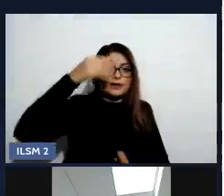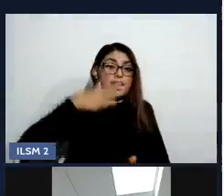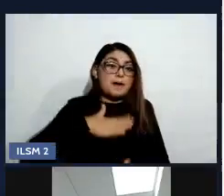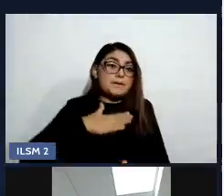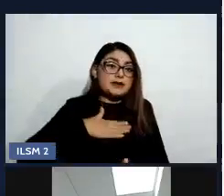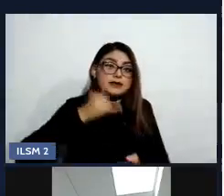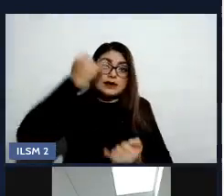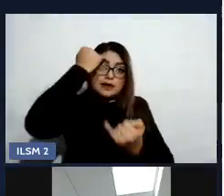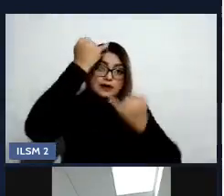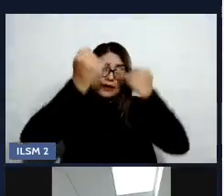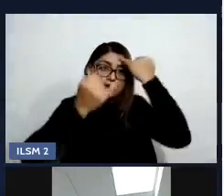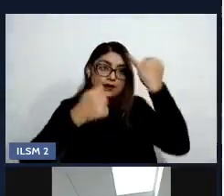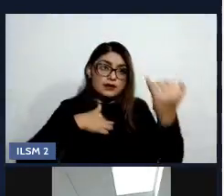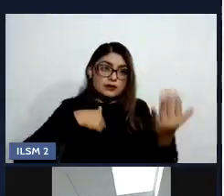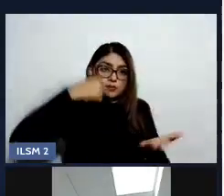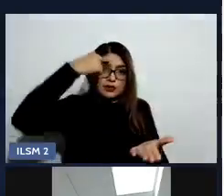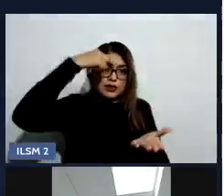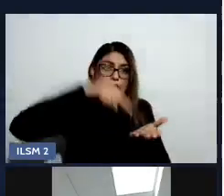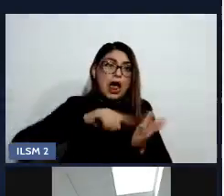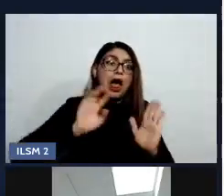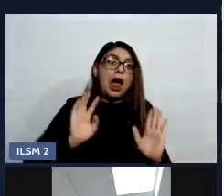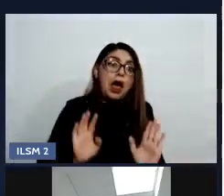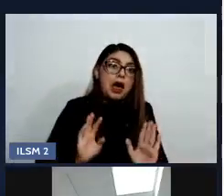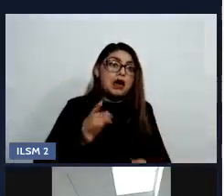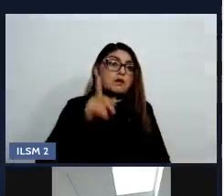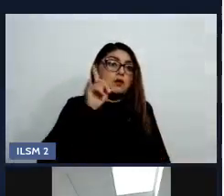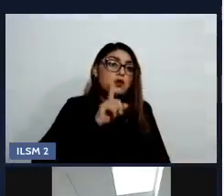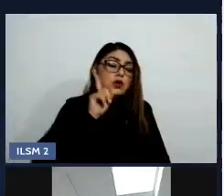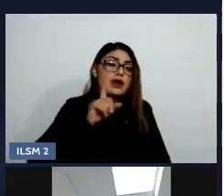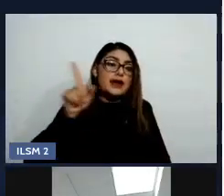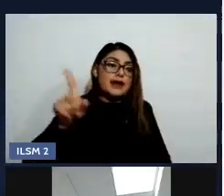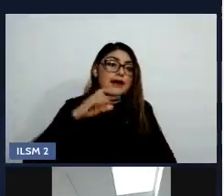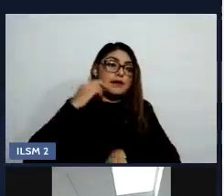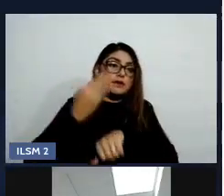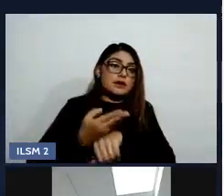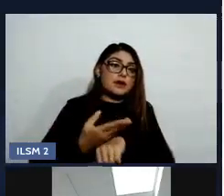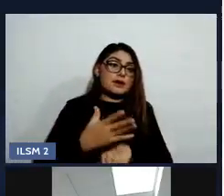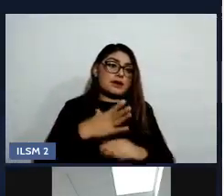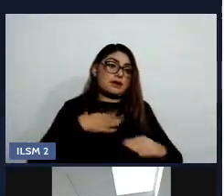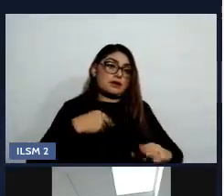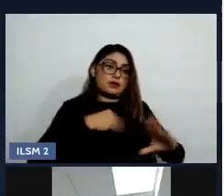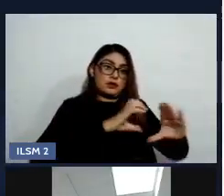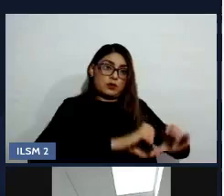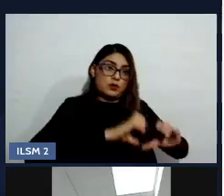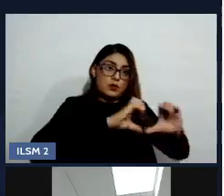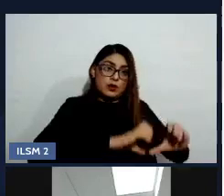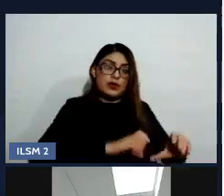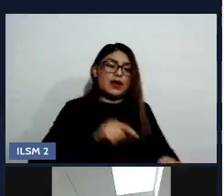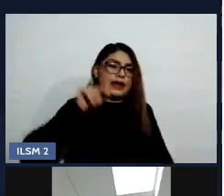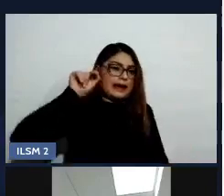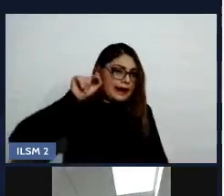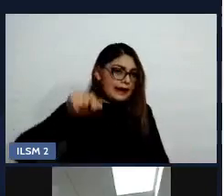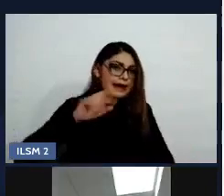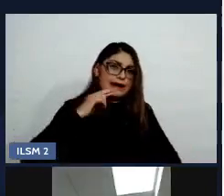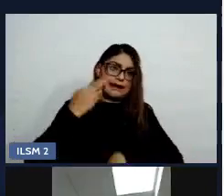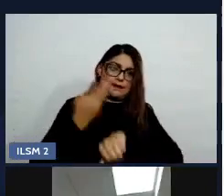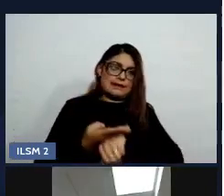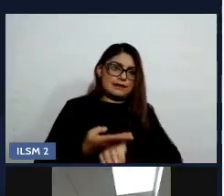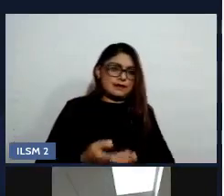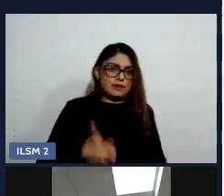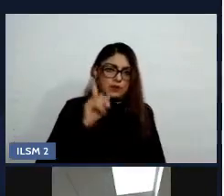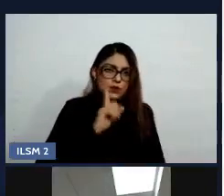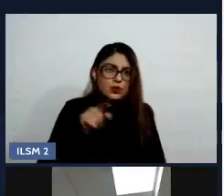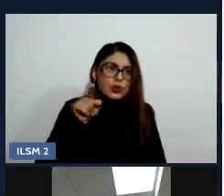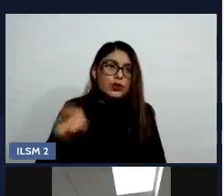es la que educa a los hijos. Que una mujer tiene que estar ahí cuidando a los hijos. Y si no pasa eso, ya es una mala